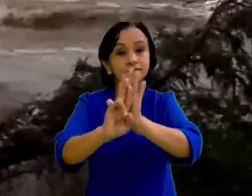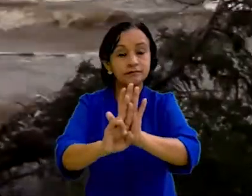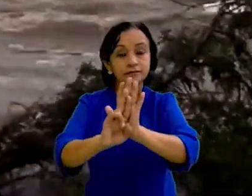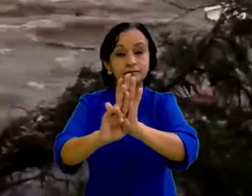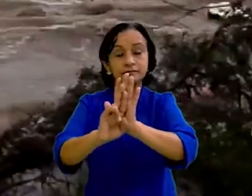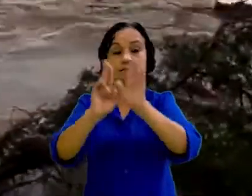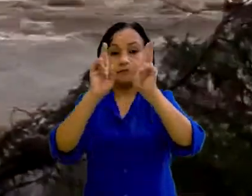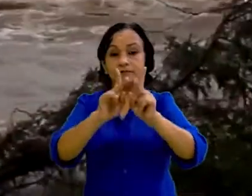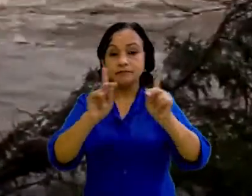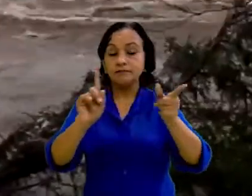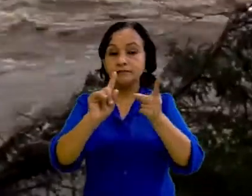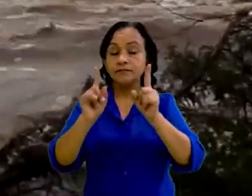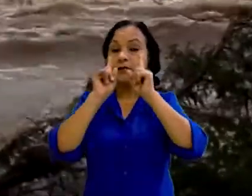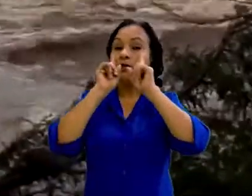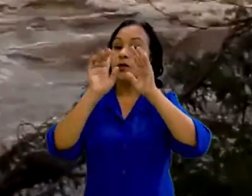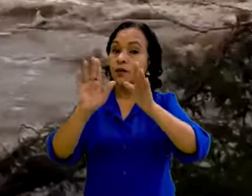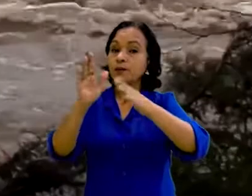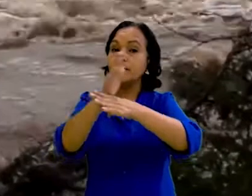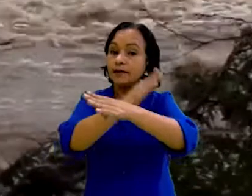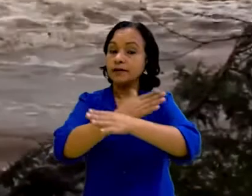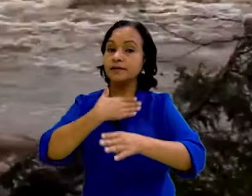enmarcados en un cambio de cultura de prevención.